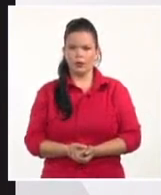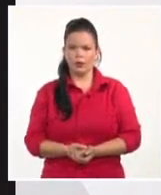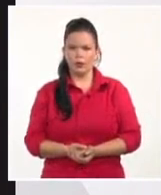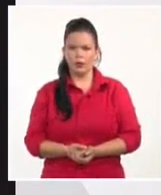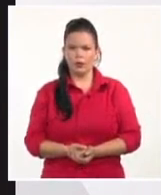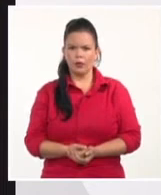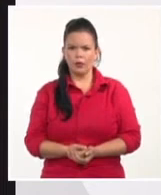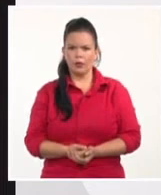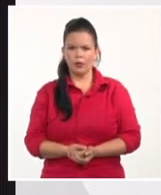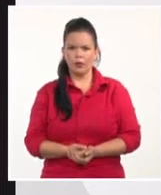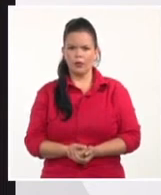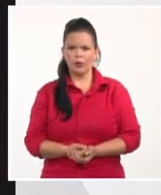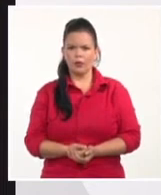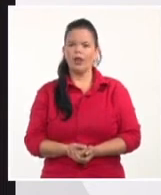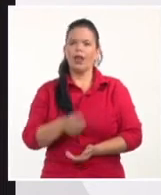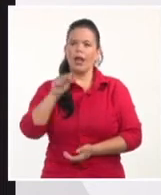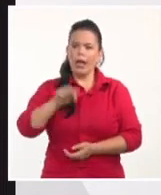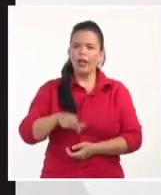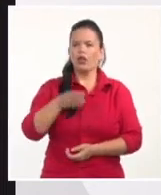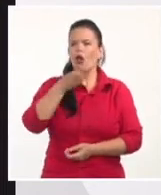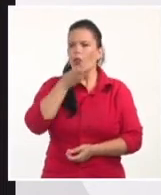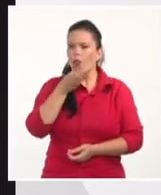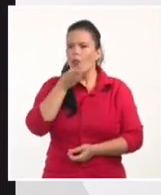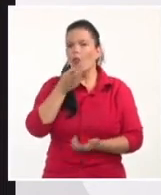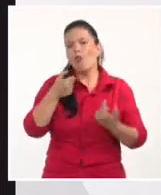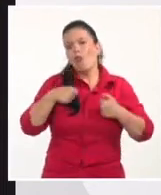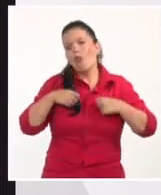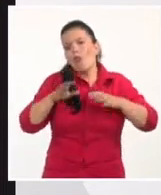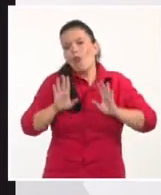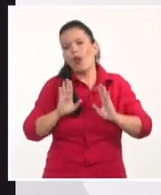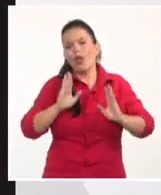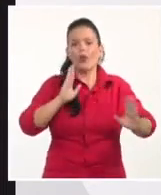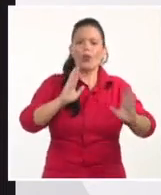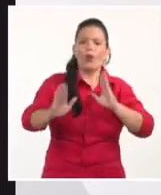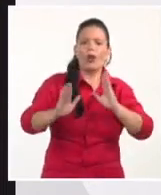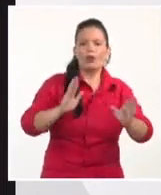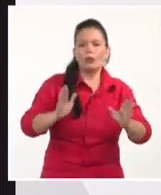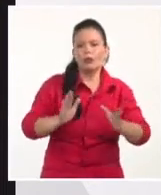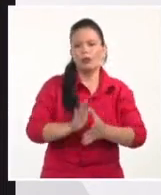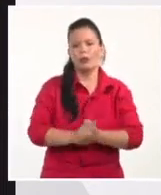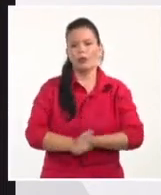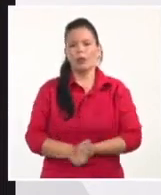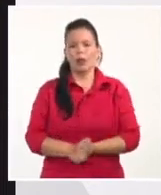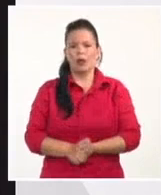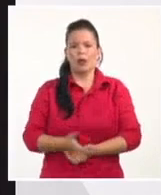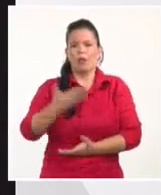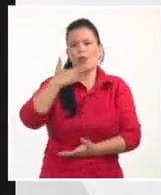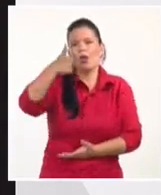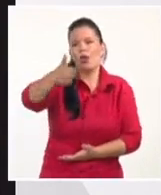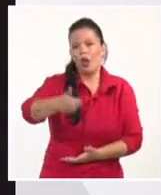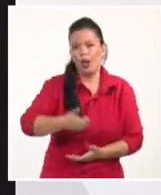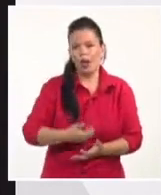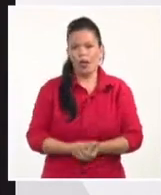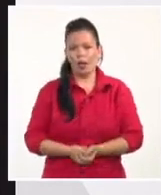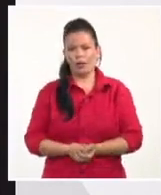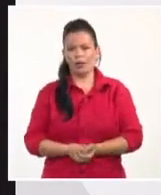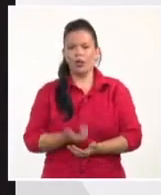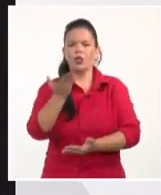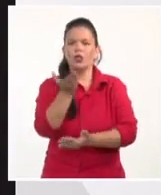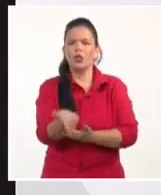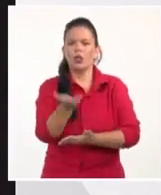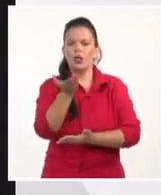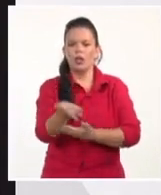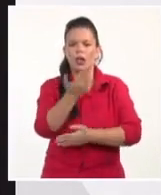mejorar, para pedir que acabe el bloqueo, para demostrar que Cuba es un